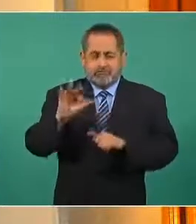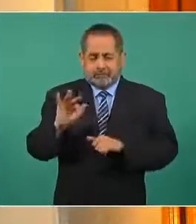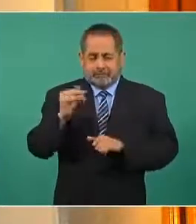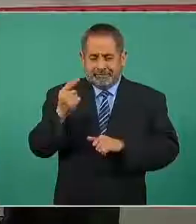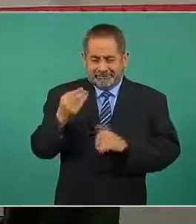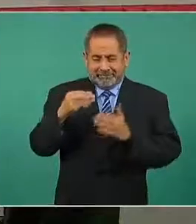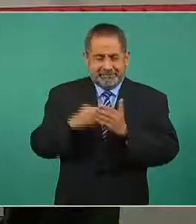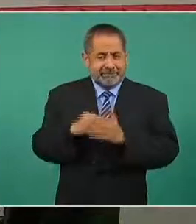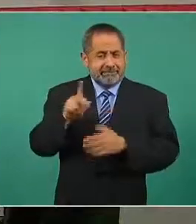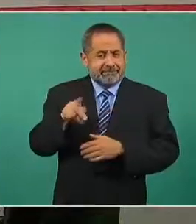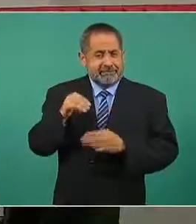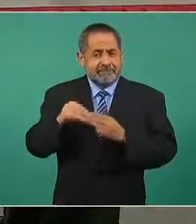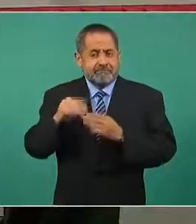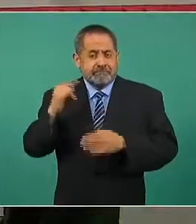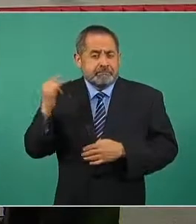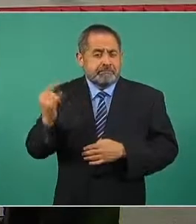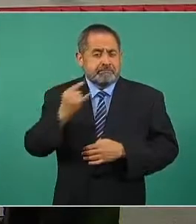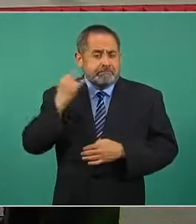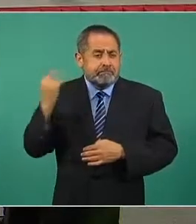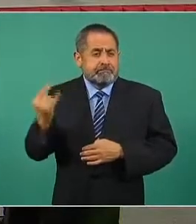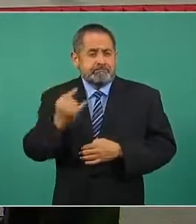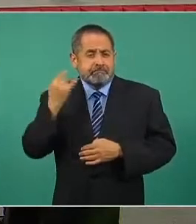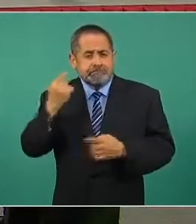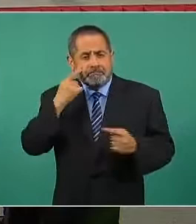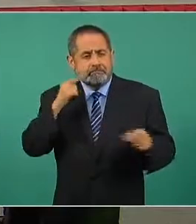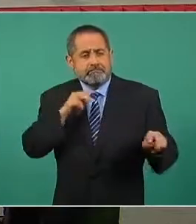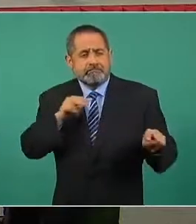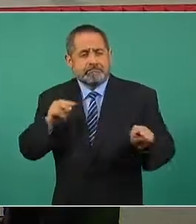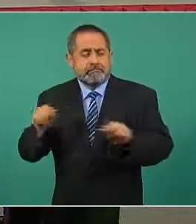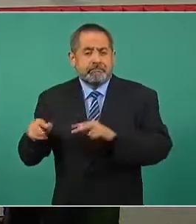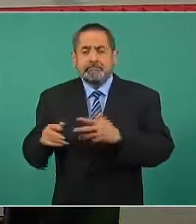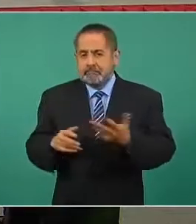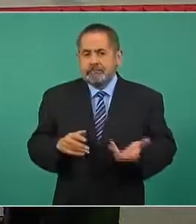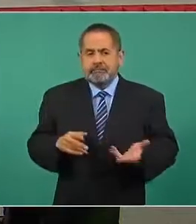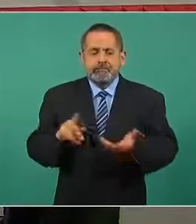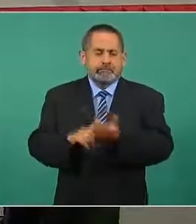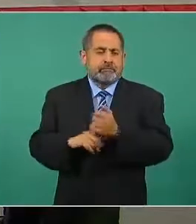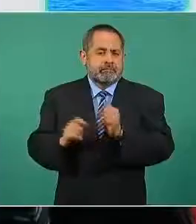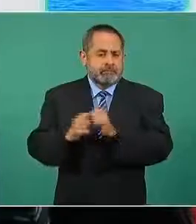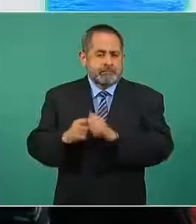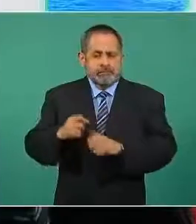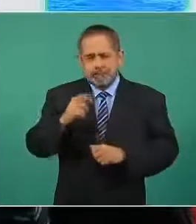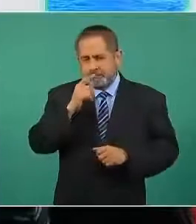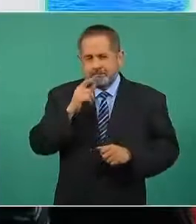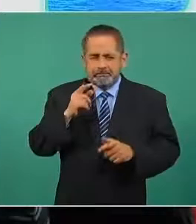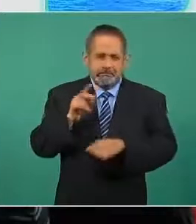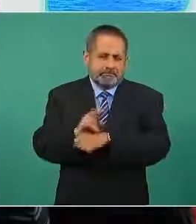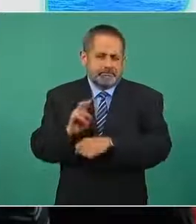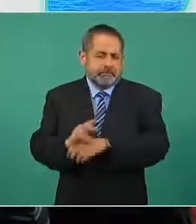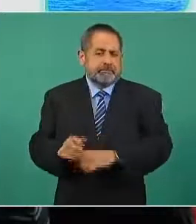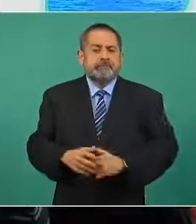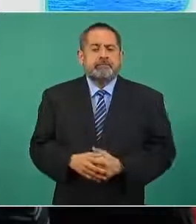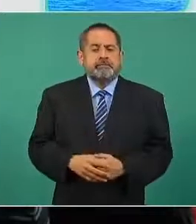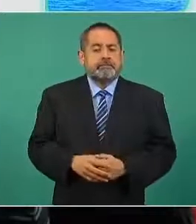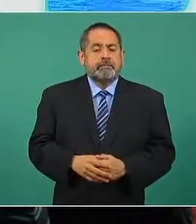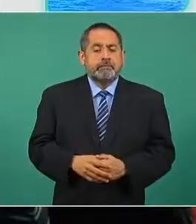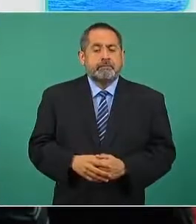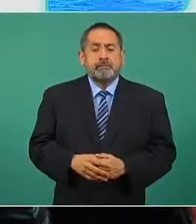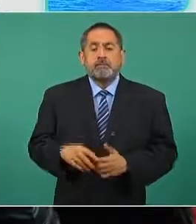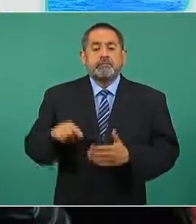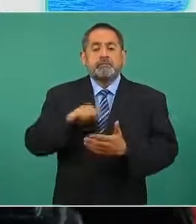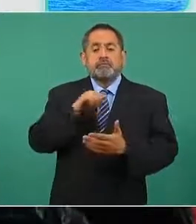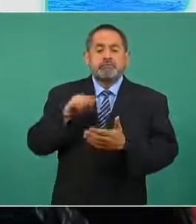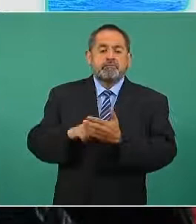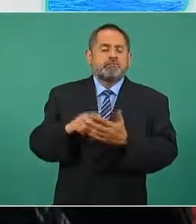kilómetros que se estuvieron realizando actividad de patrullamiento. En cuanto a seguridad de instalaciones estratégicas